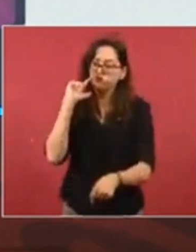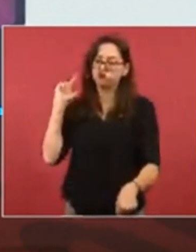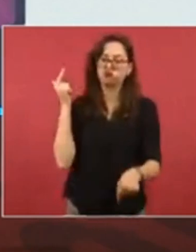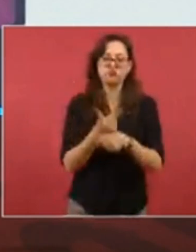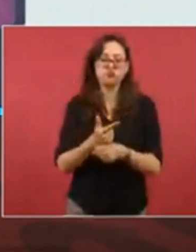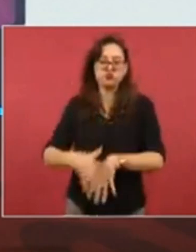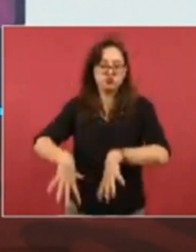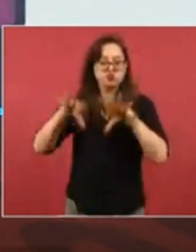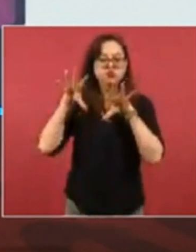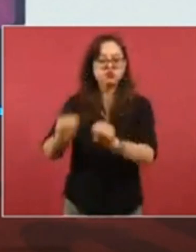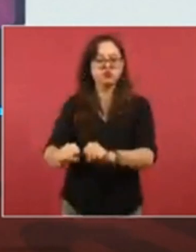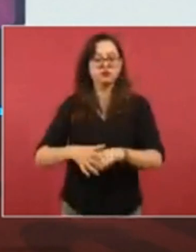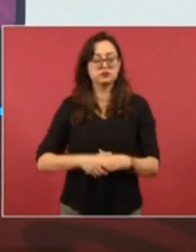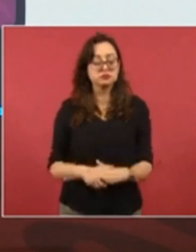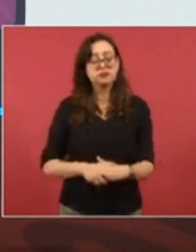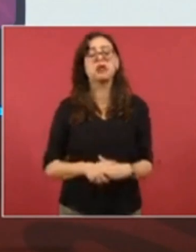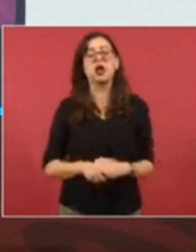ese plan,